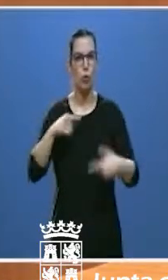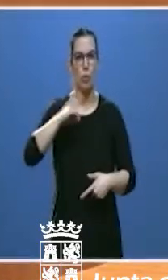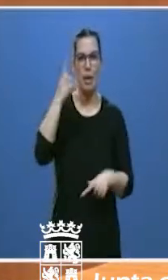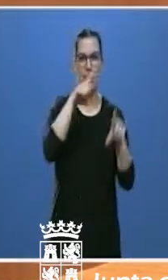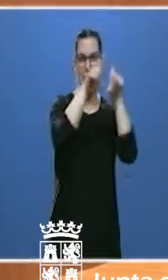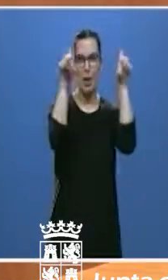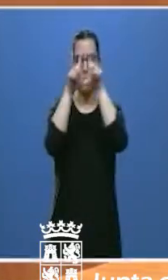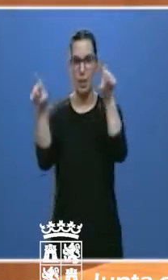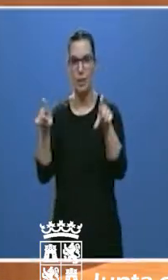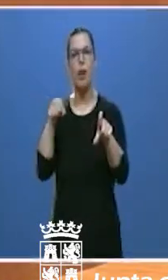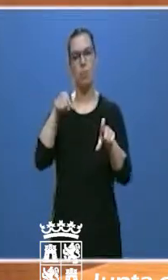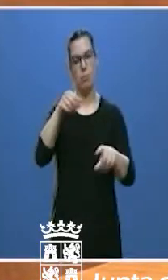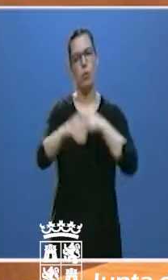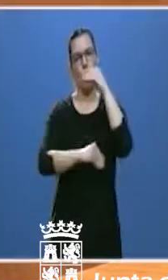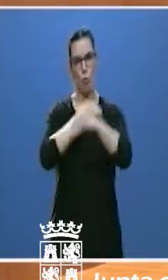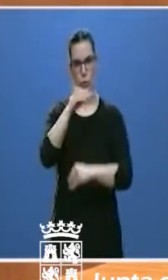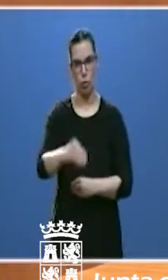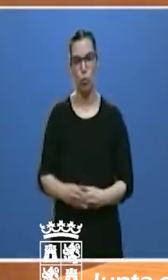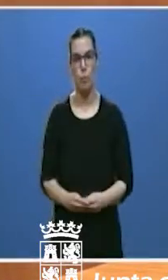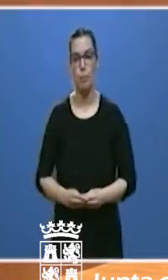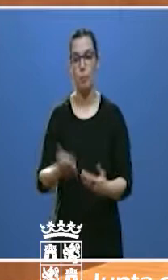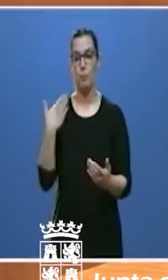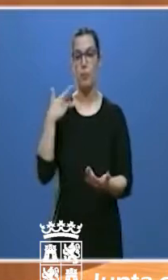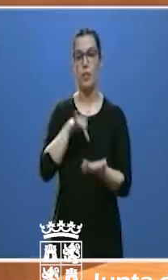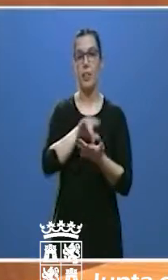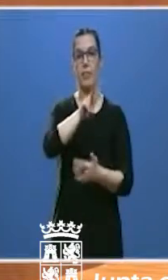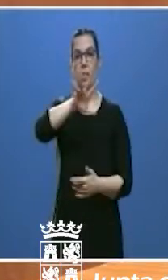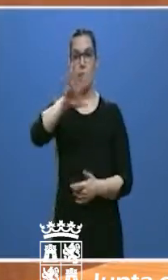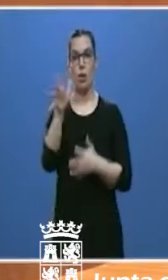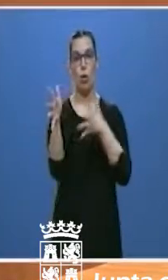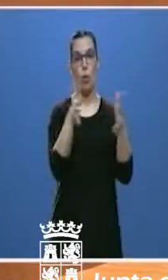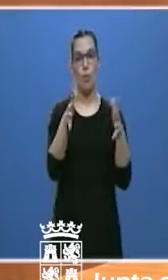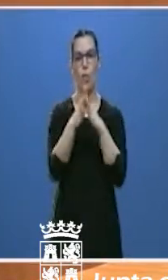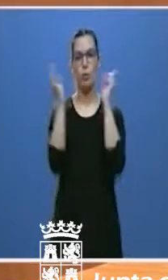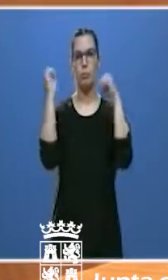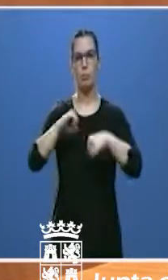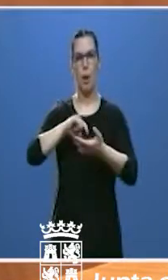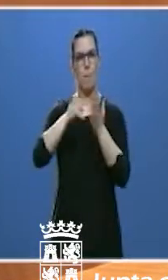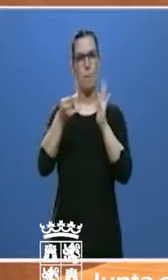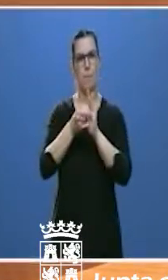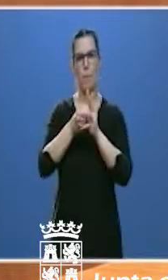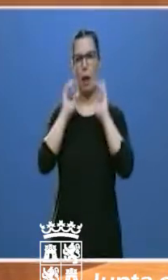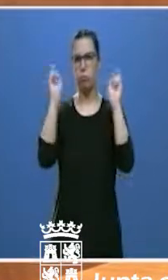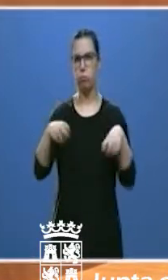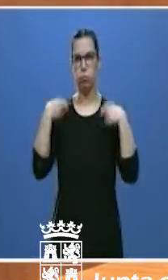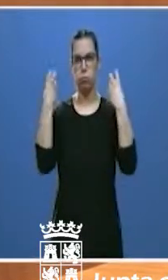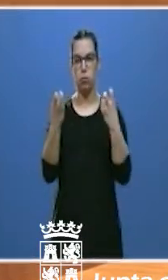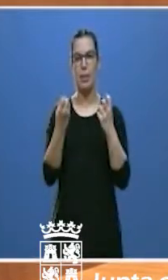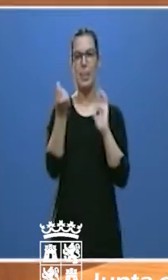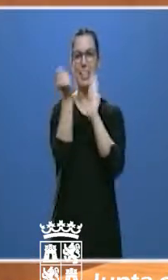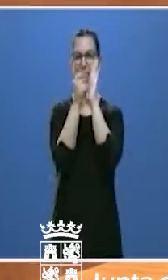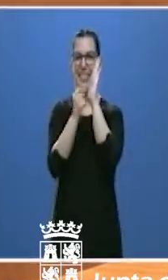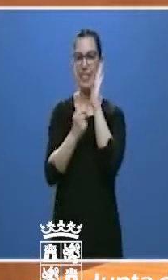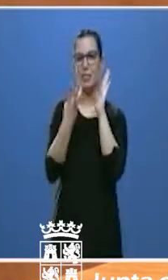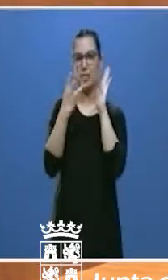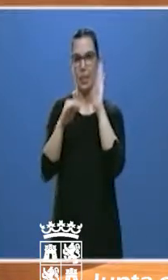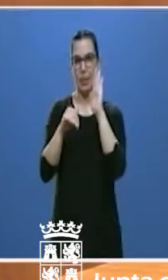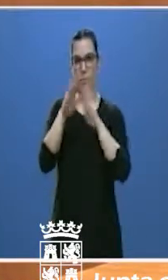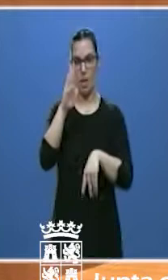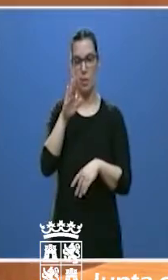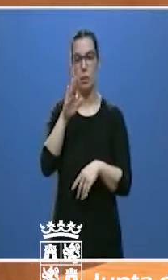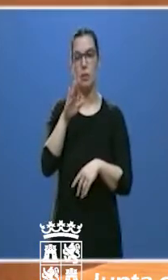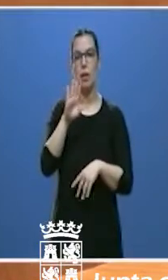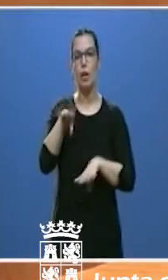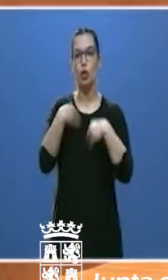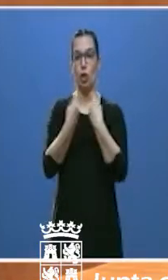y así ha sucedido. El 25 de marzo acordamos un plan de choque con una treintena de iniciativas, movilizando